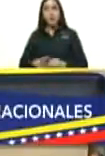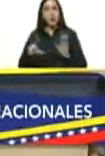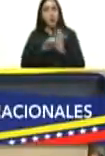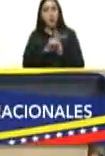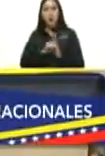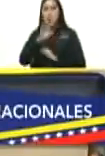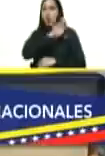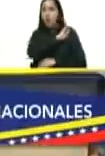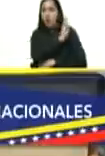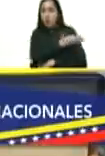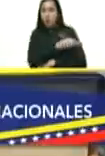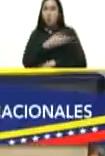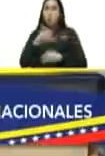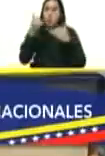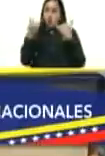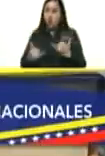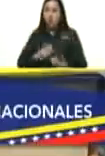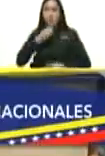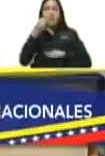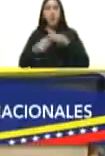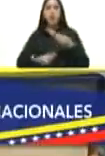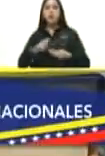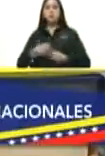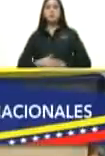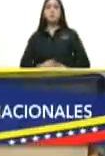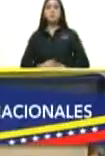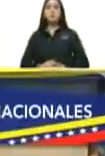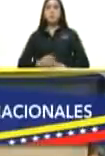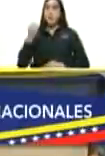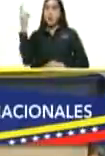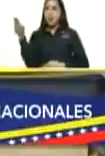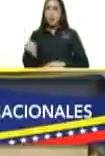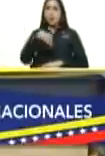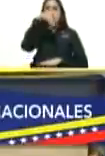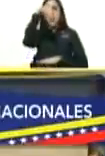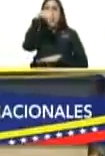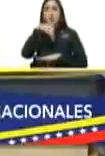legítimo y actuante que es la asamblea nacional